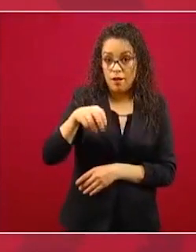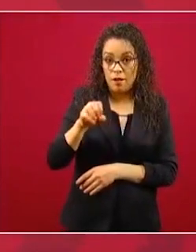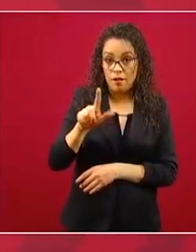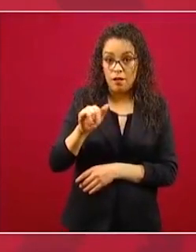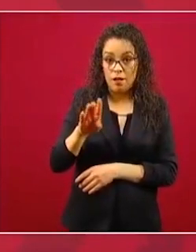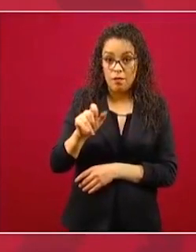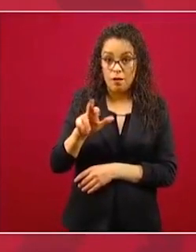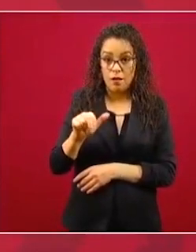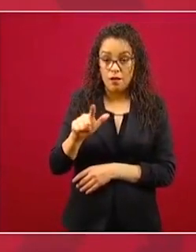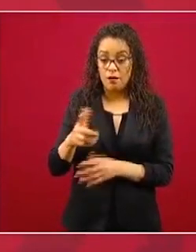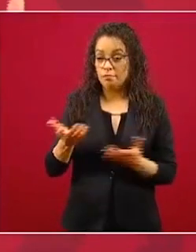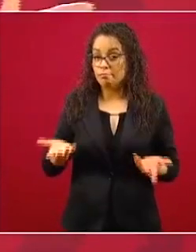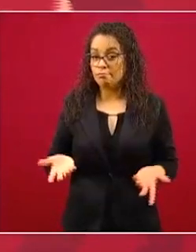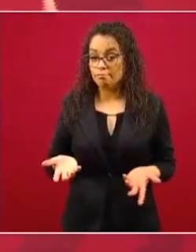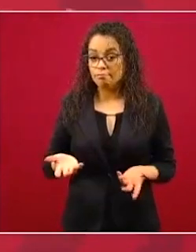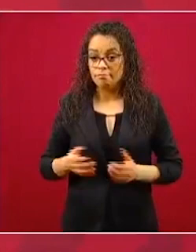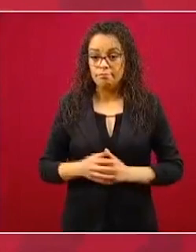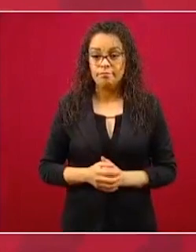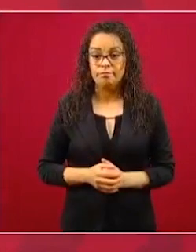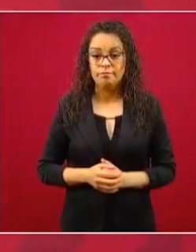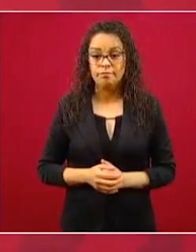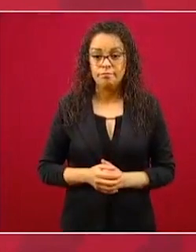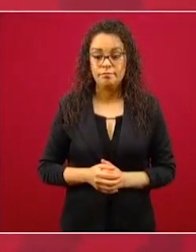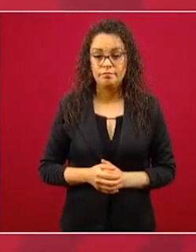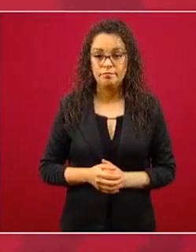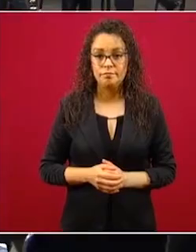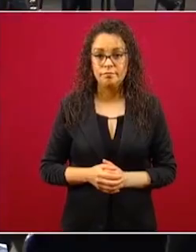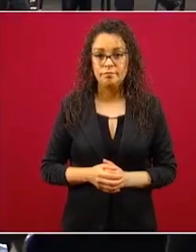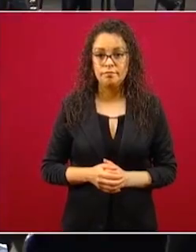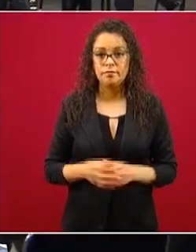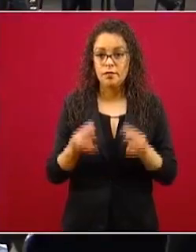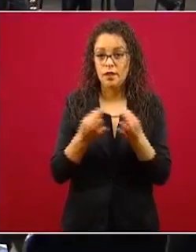Fundamentalmente en los dos últimos exenios.